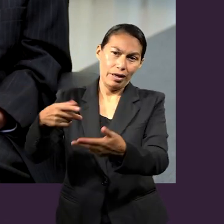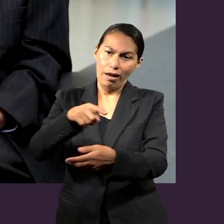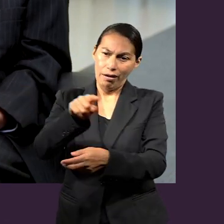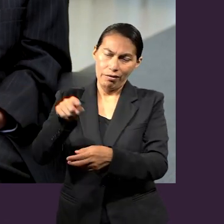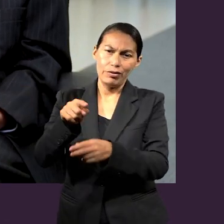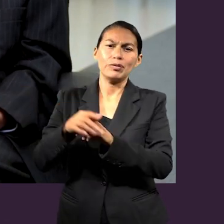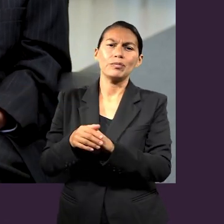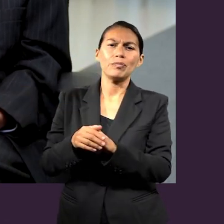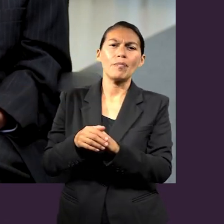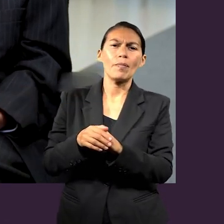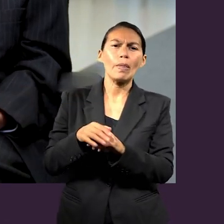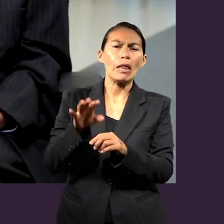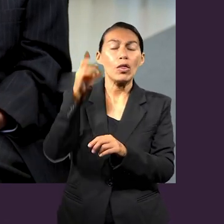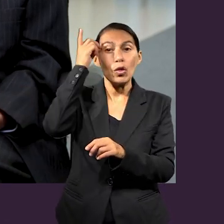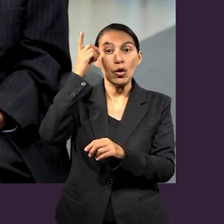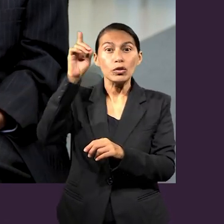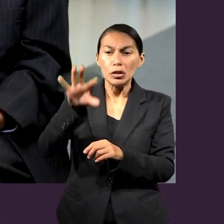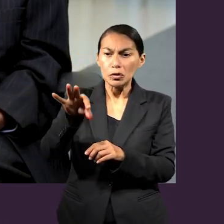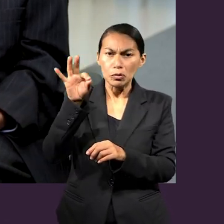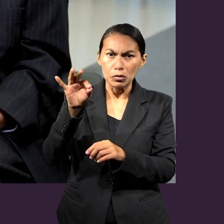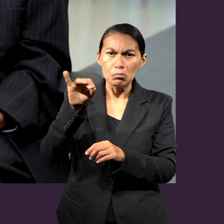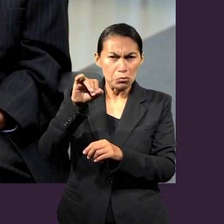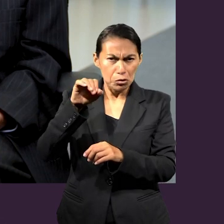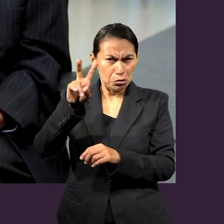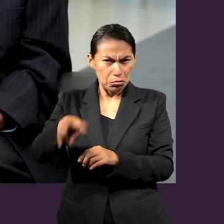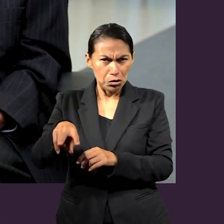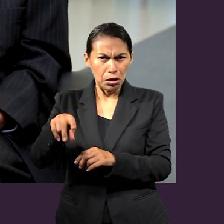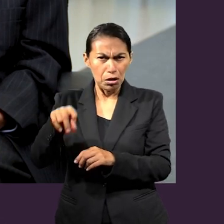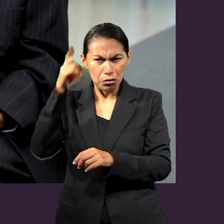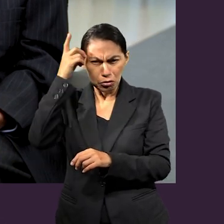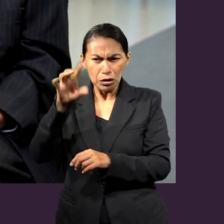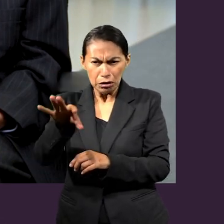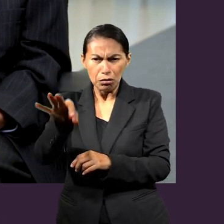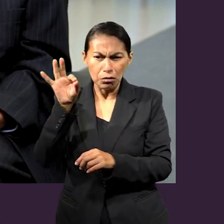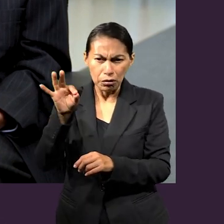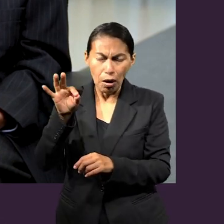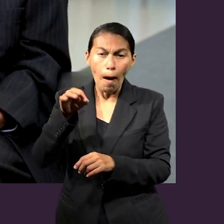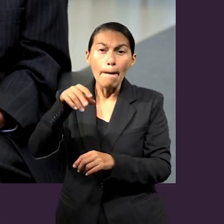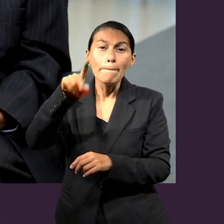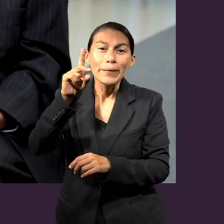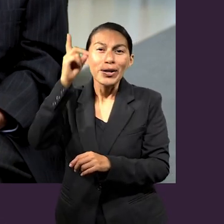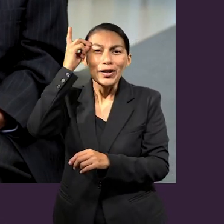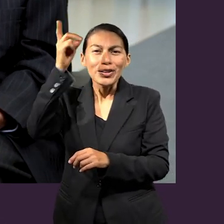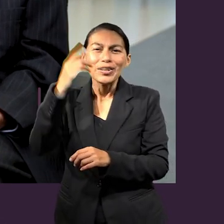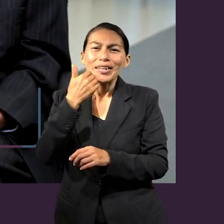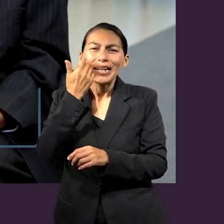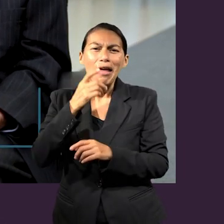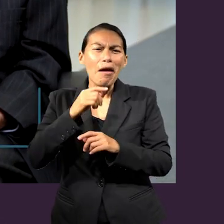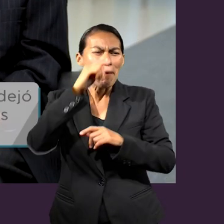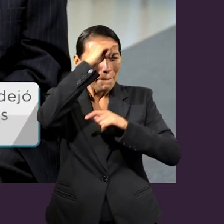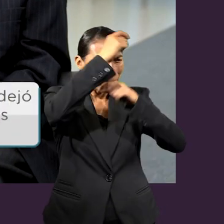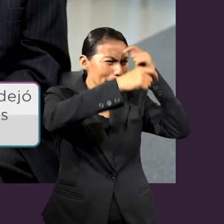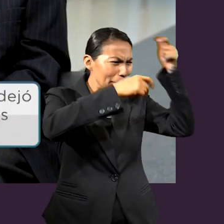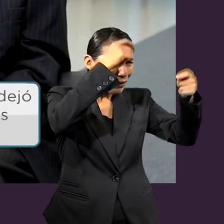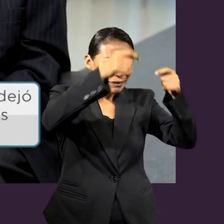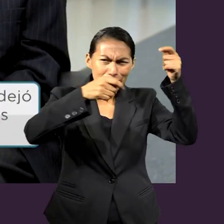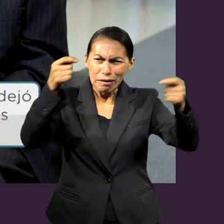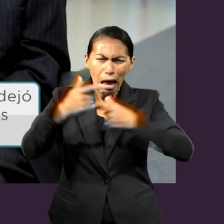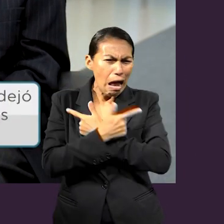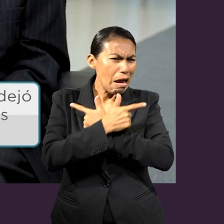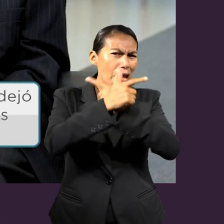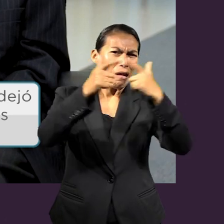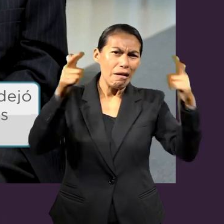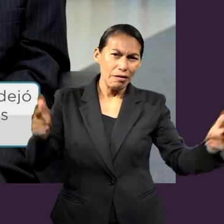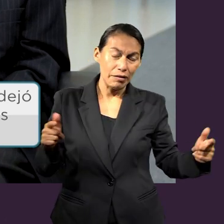única herencia, que consideraban ellos que eran un pueblo escogido, y sí lo eran, pero ahora Dios ha